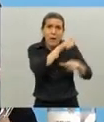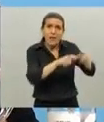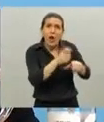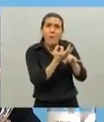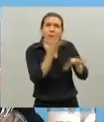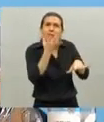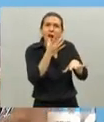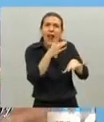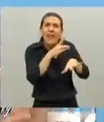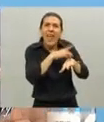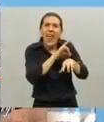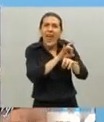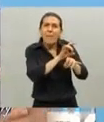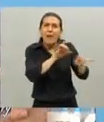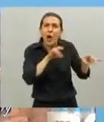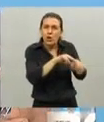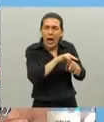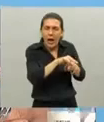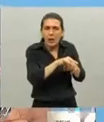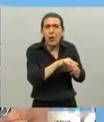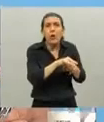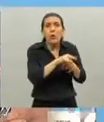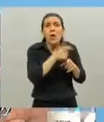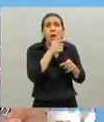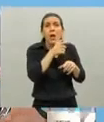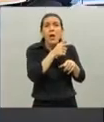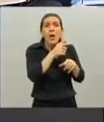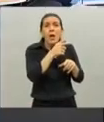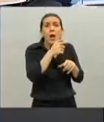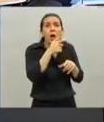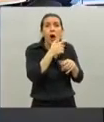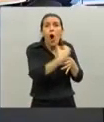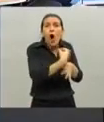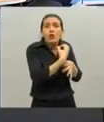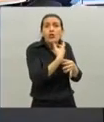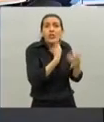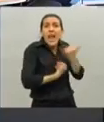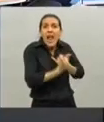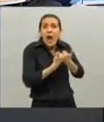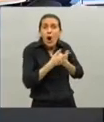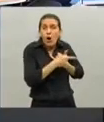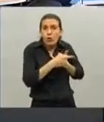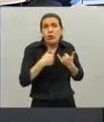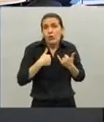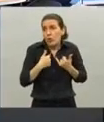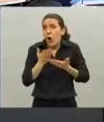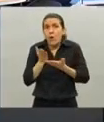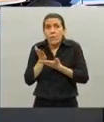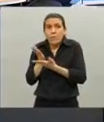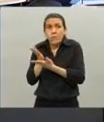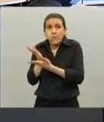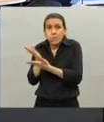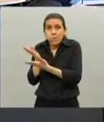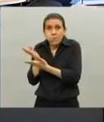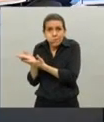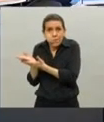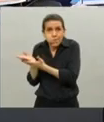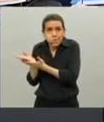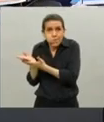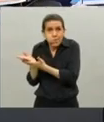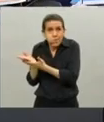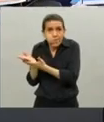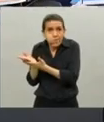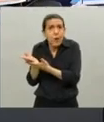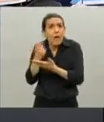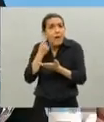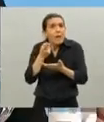epidemiólogos y siguiendo el consejo de ellos es que les pedí que los chicos tengan un tiempo para